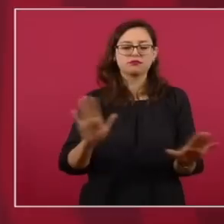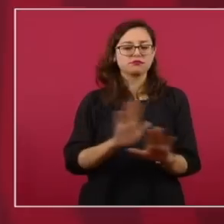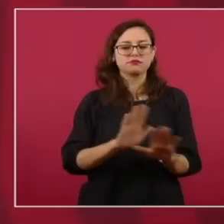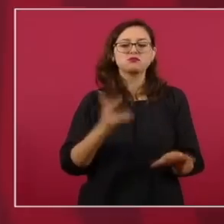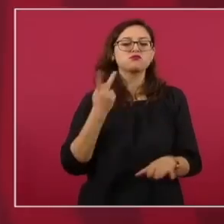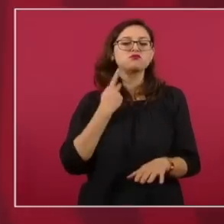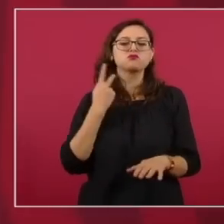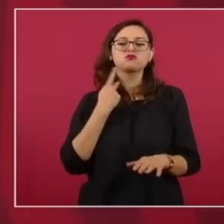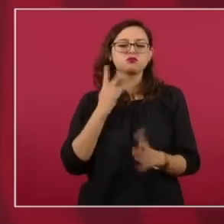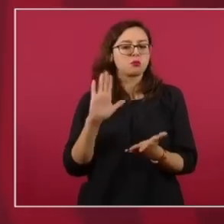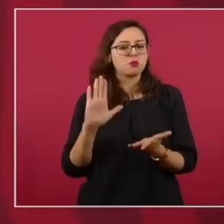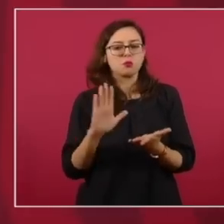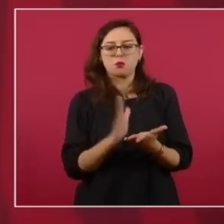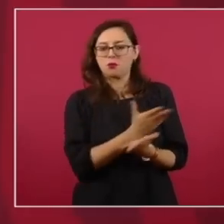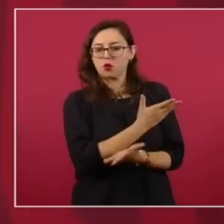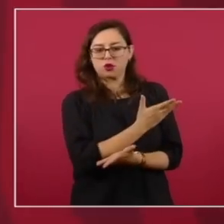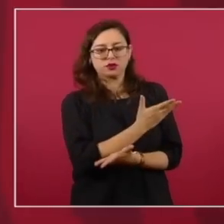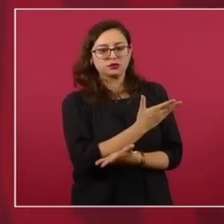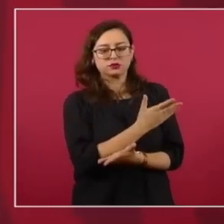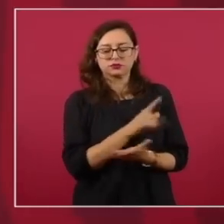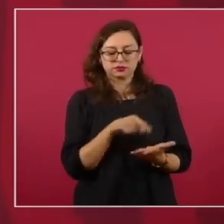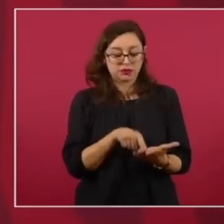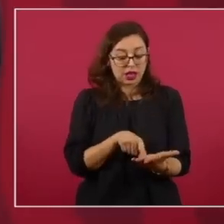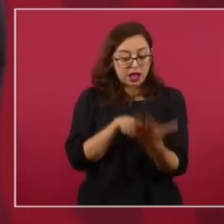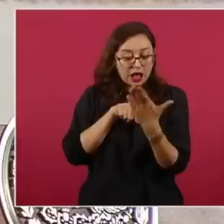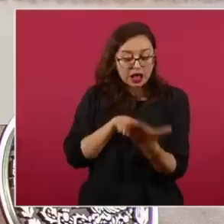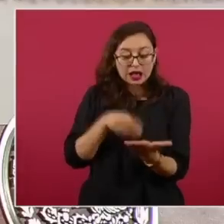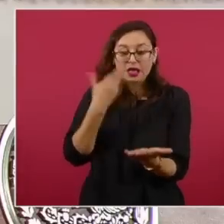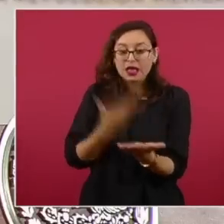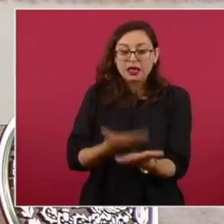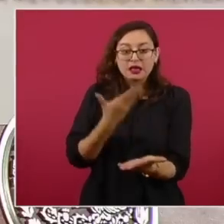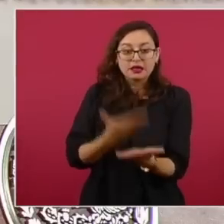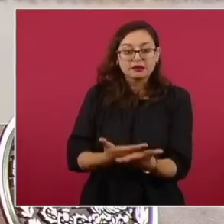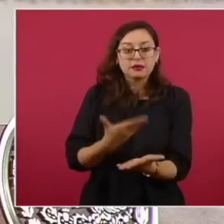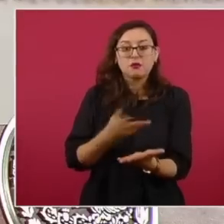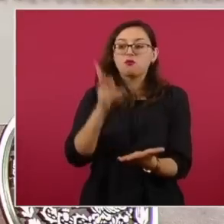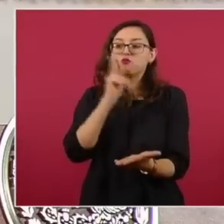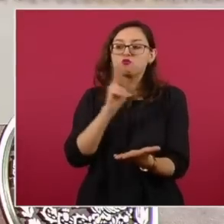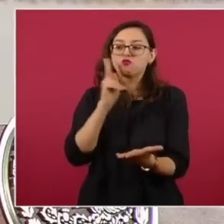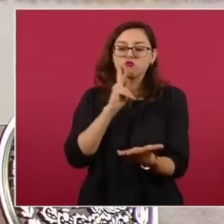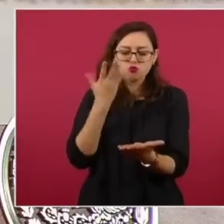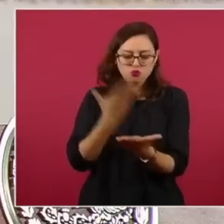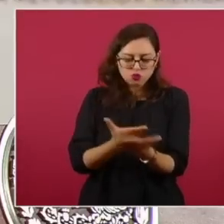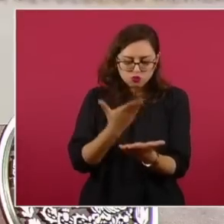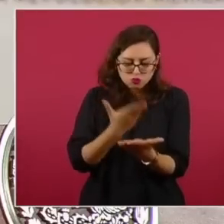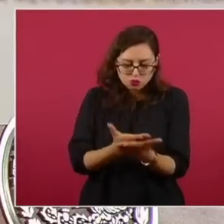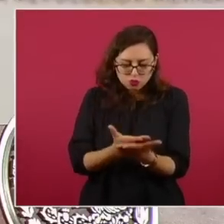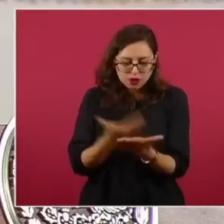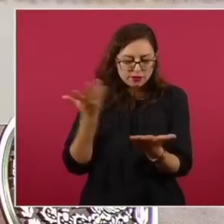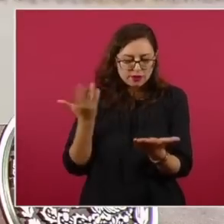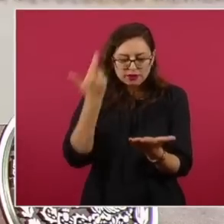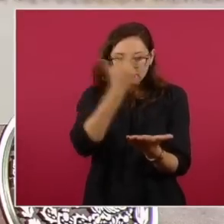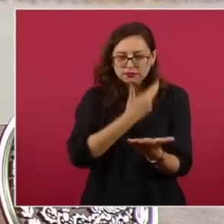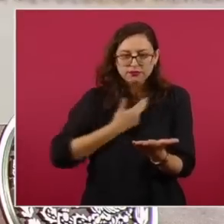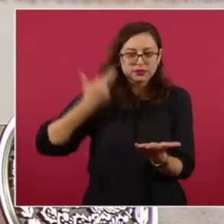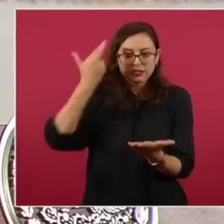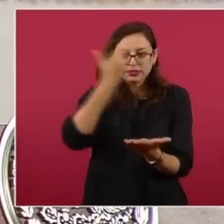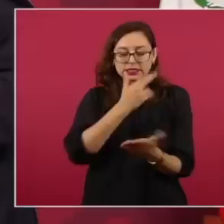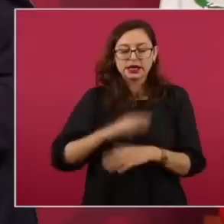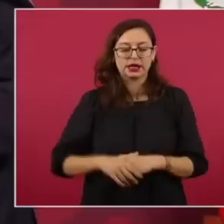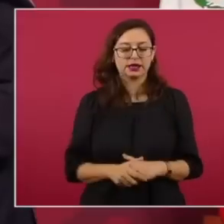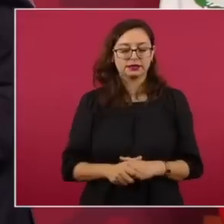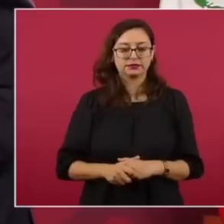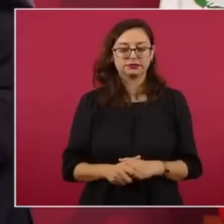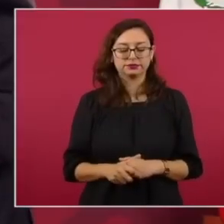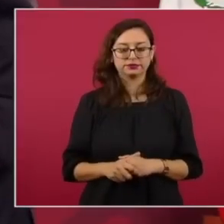políticamente. Tienen que ser los hechos, el análisis de los hechos mismos. Ahora,